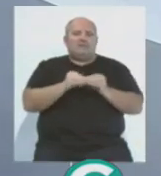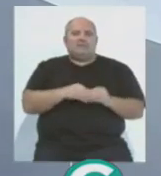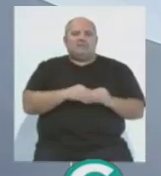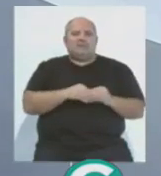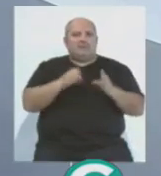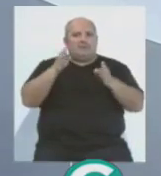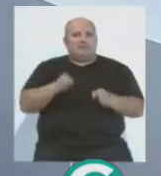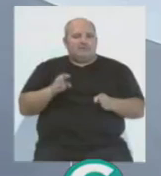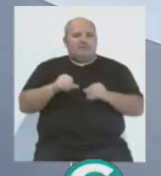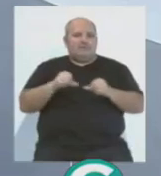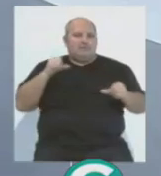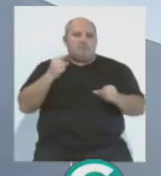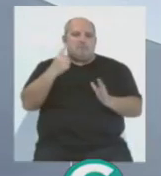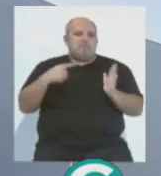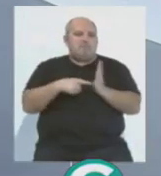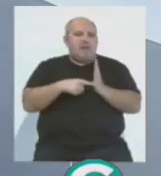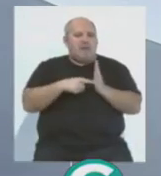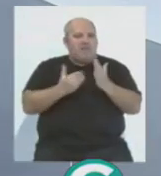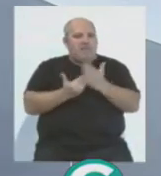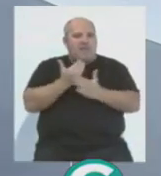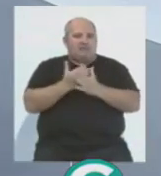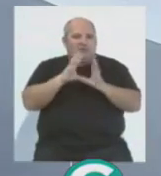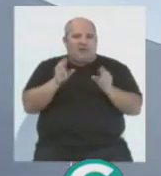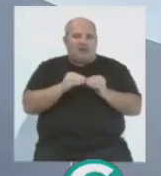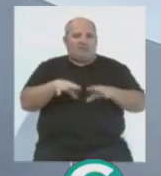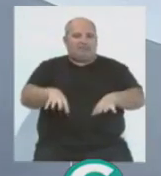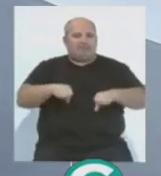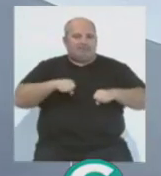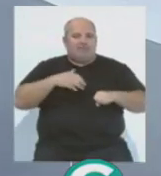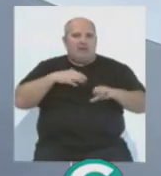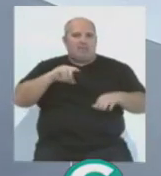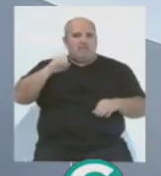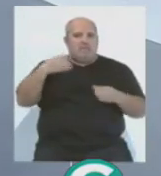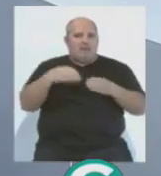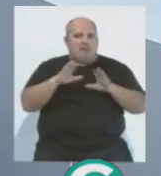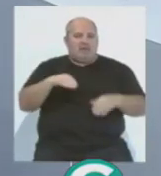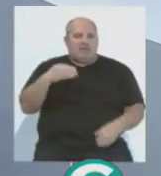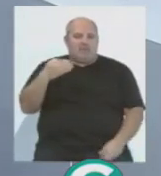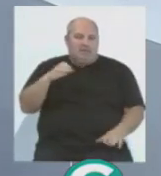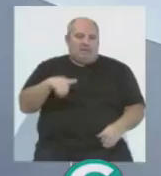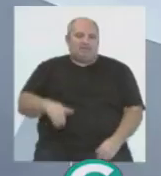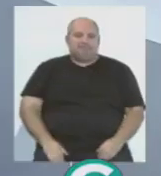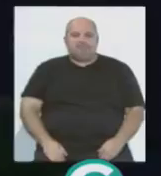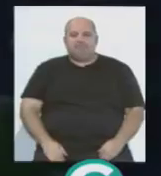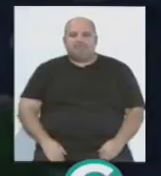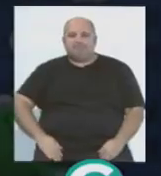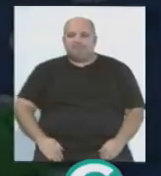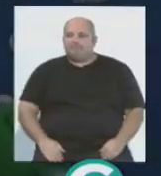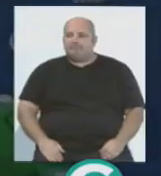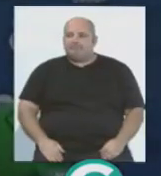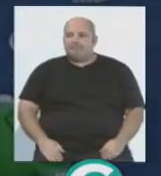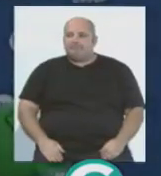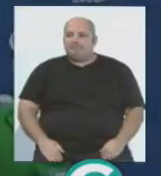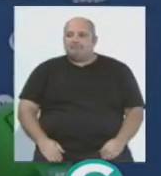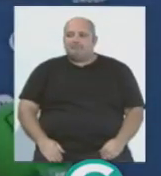de esos mil días de Álvaro Cervera al frente de la primera plantilla del Cádiz Club de Fútbol. En casa,